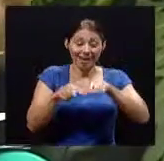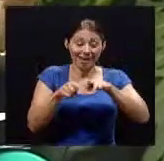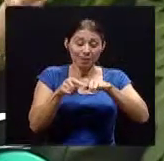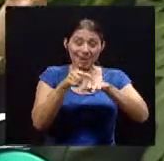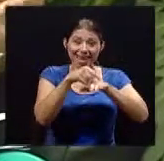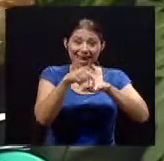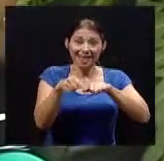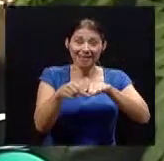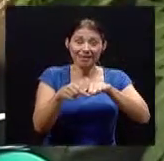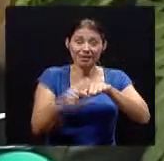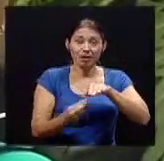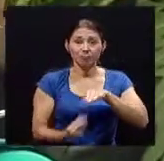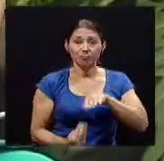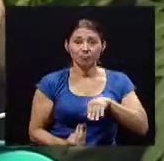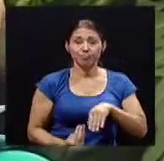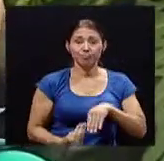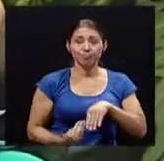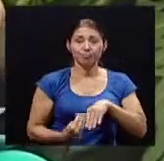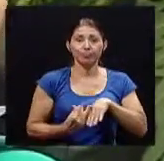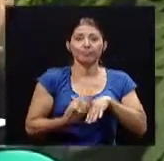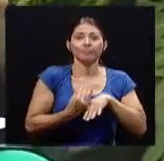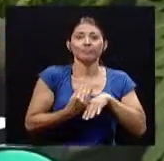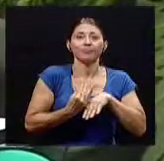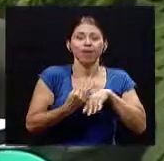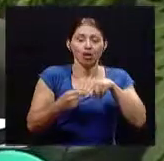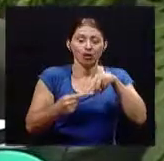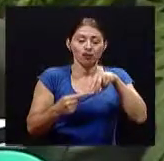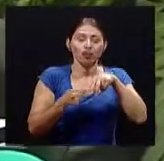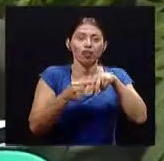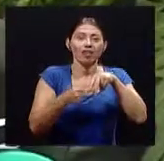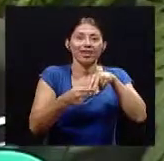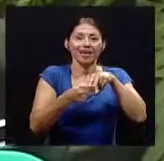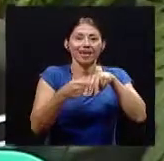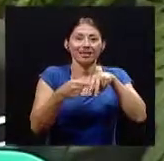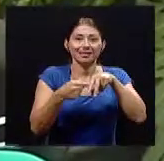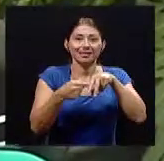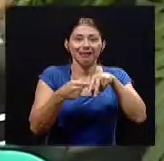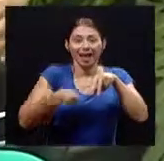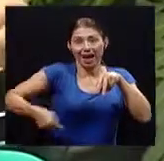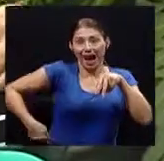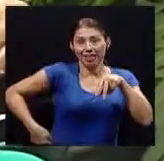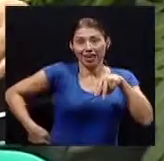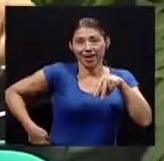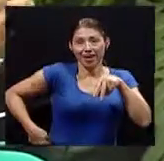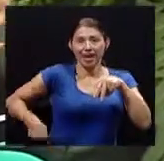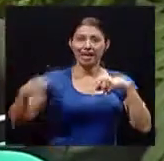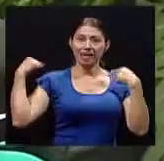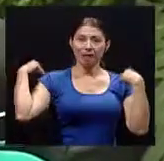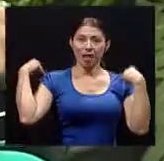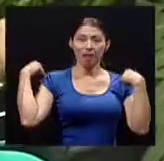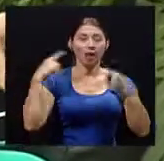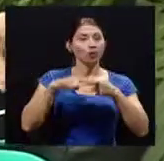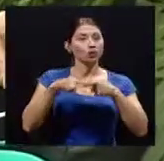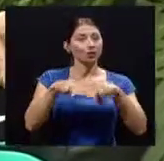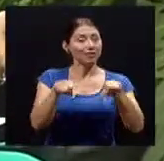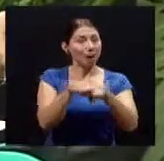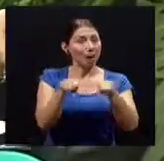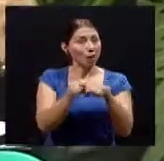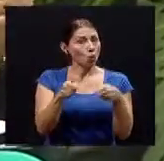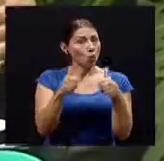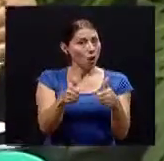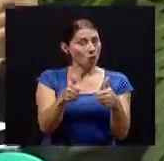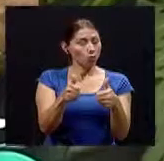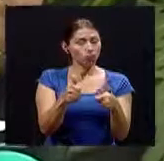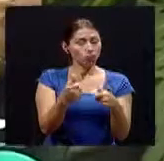rodillas caderas y espalda entonces un buen zapato con buenas correcciones puede resolvernos